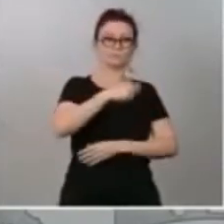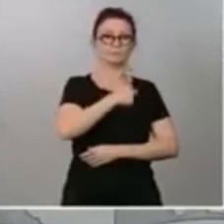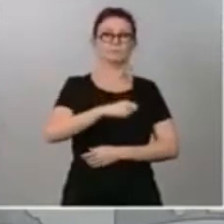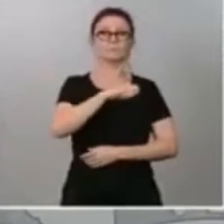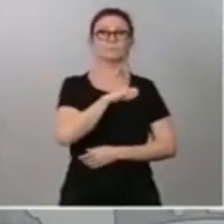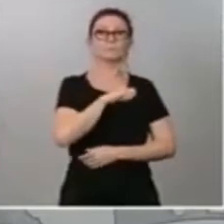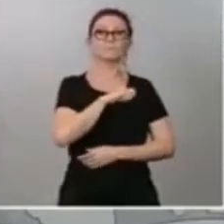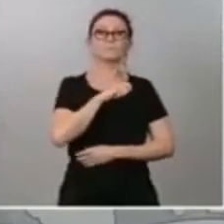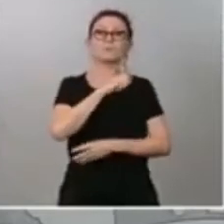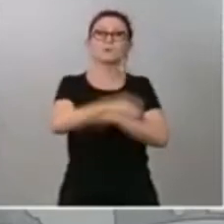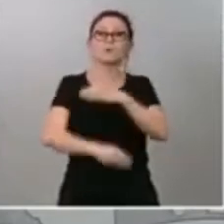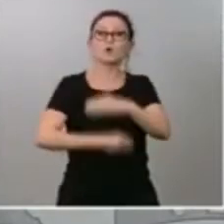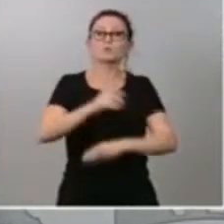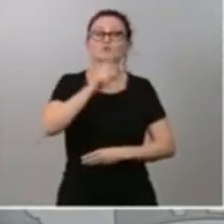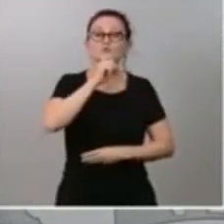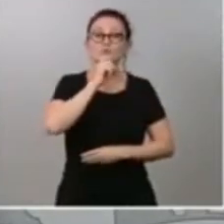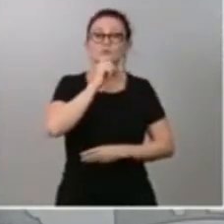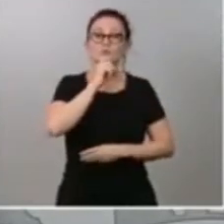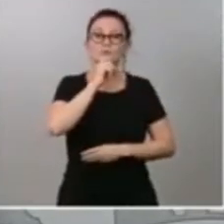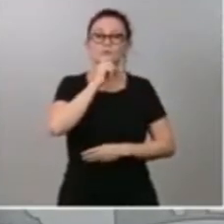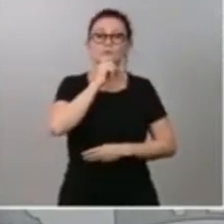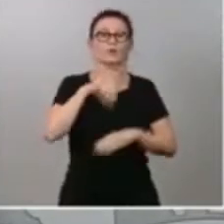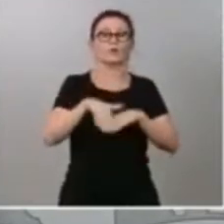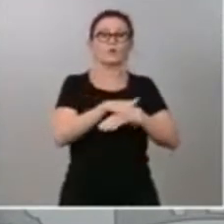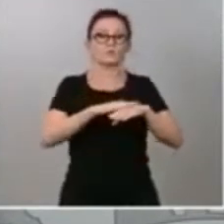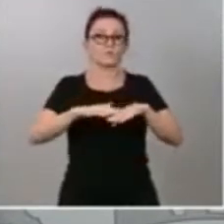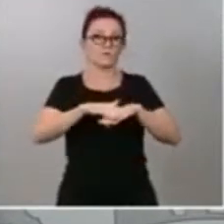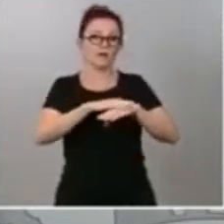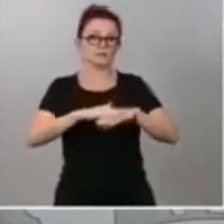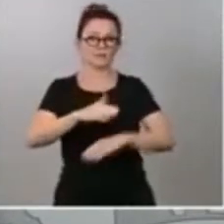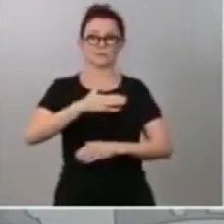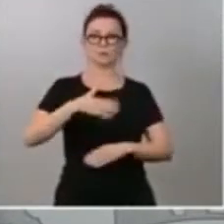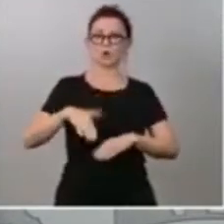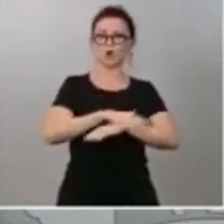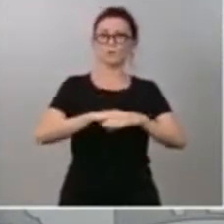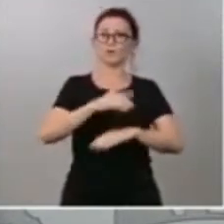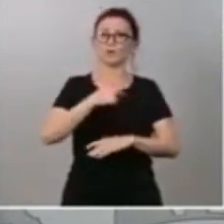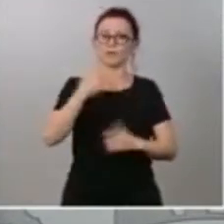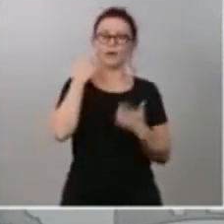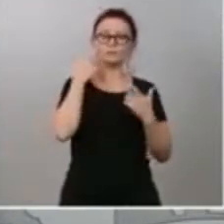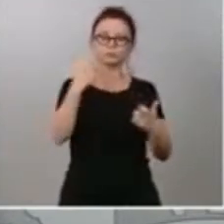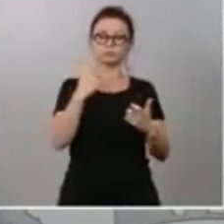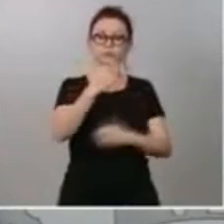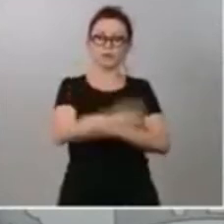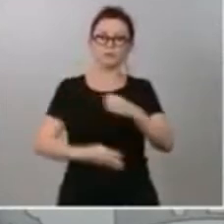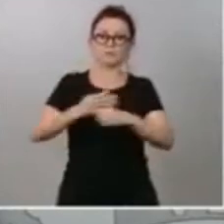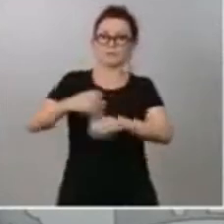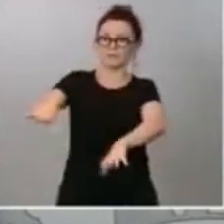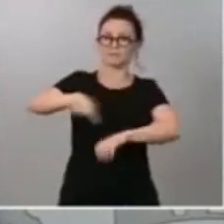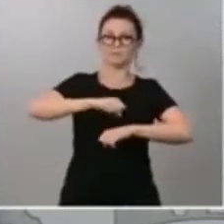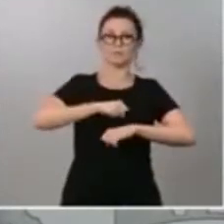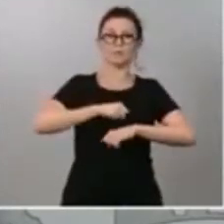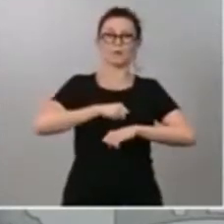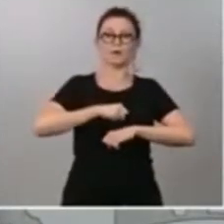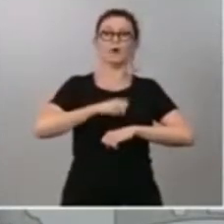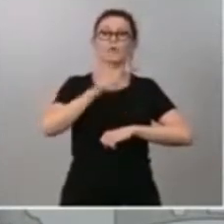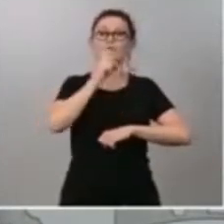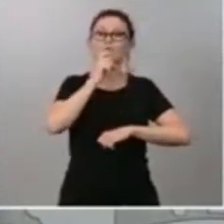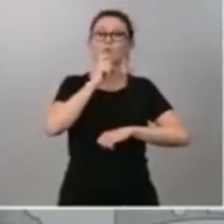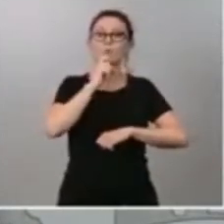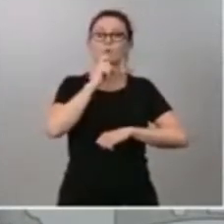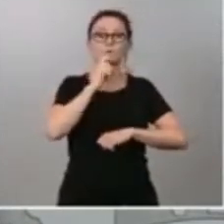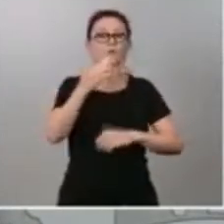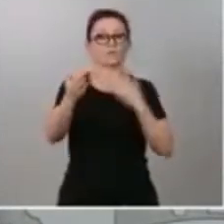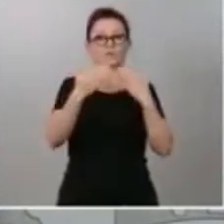identidad de este gobierno, que quise, además, subrayar en mi discurso de investidura, que es el diálogo. Esta tiene que ser, debe ser y va a ser, después de la